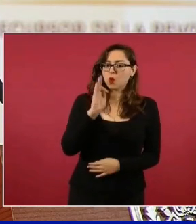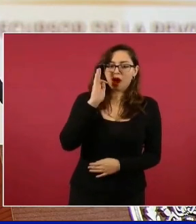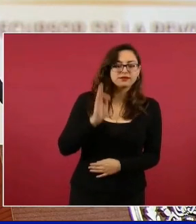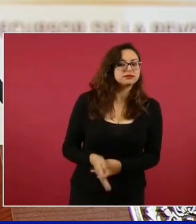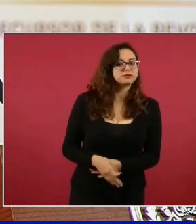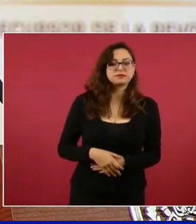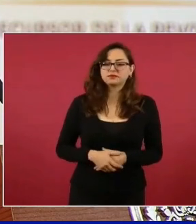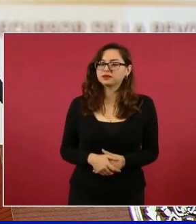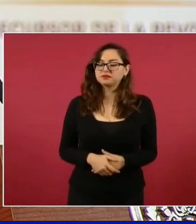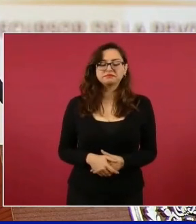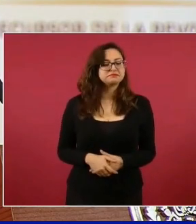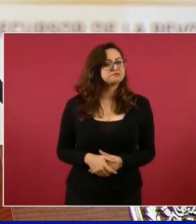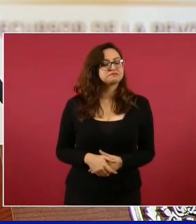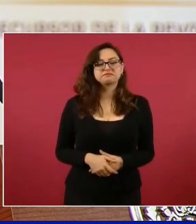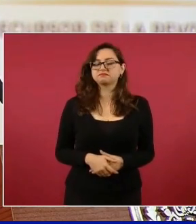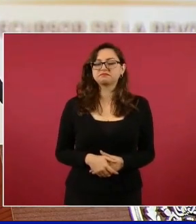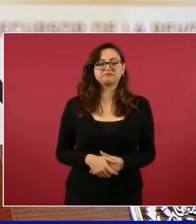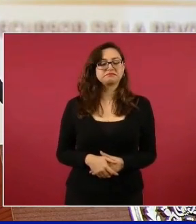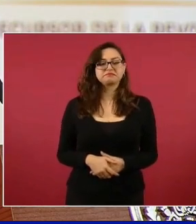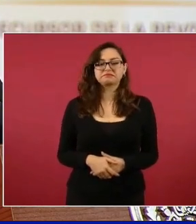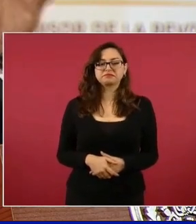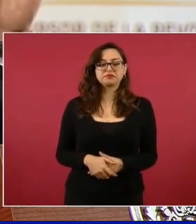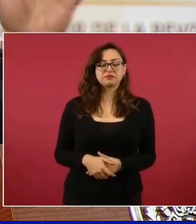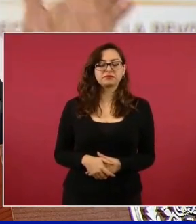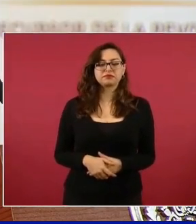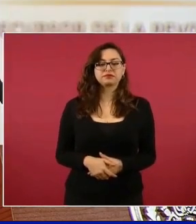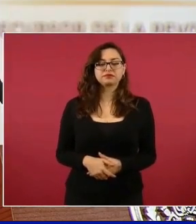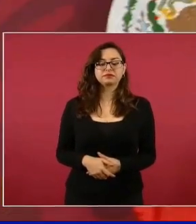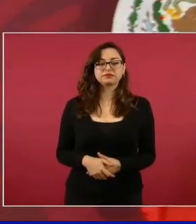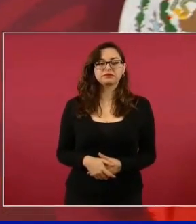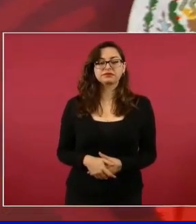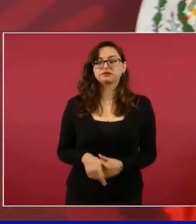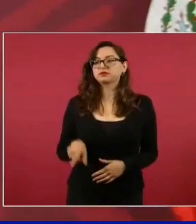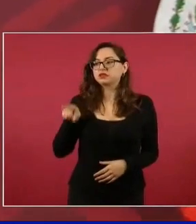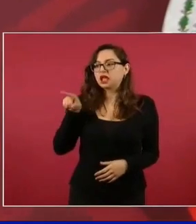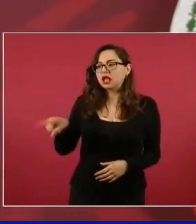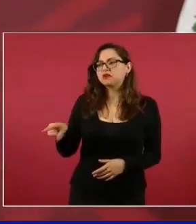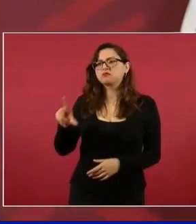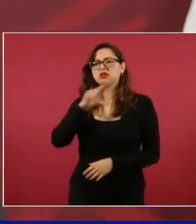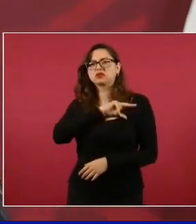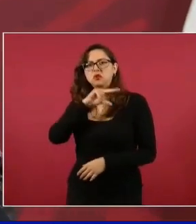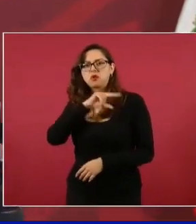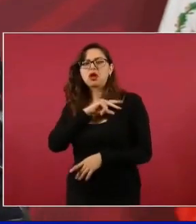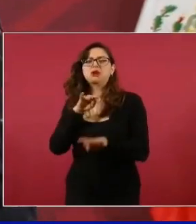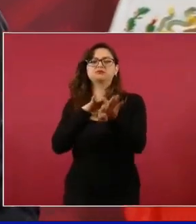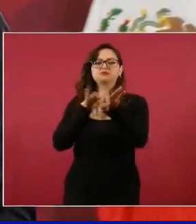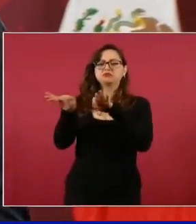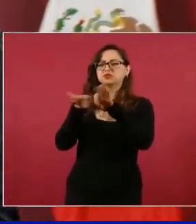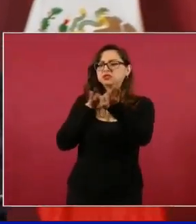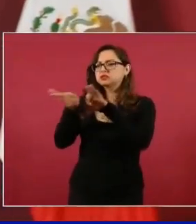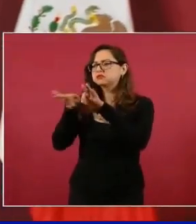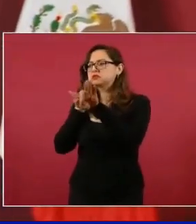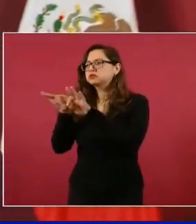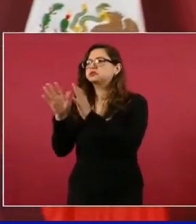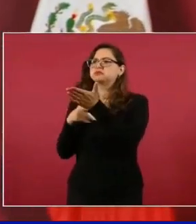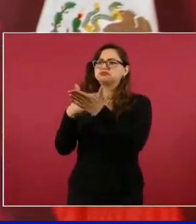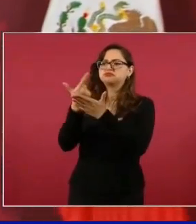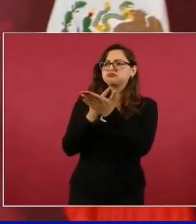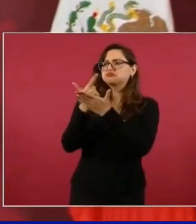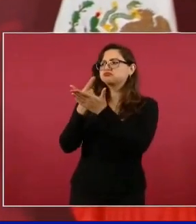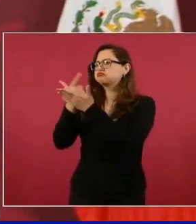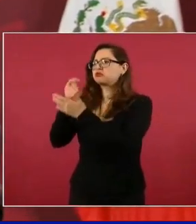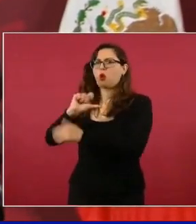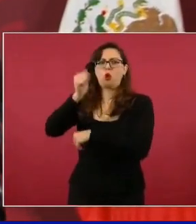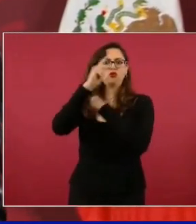y de empresas del mundo.